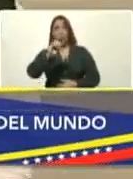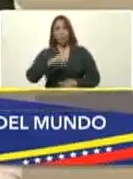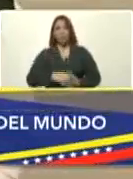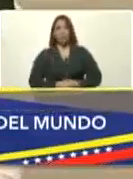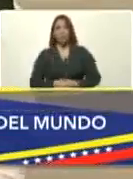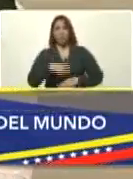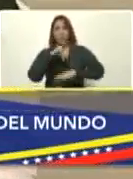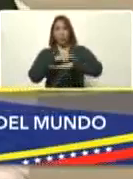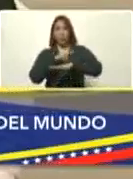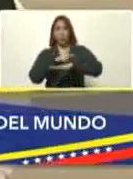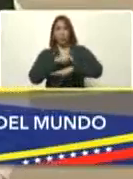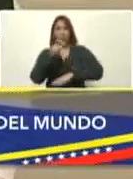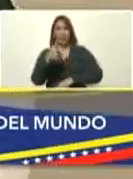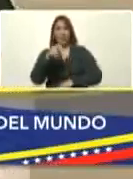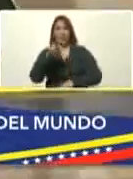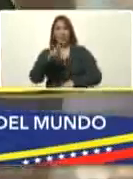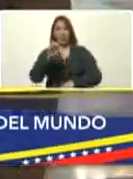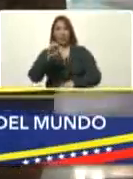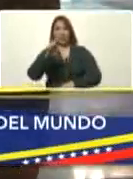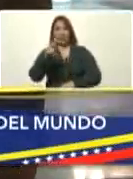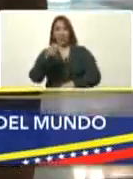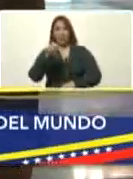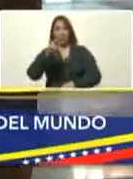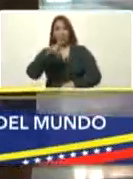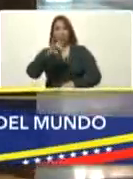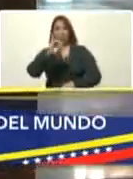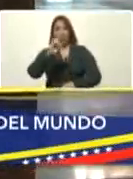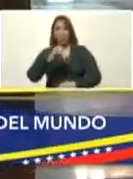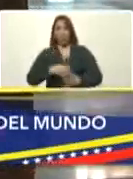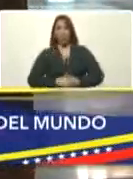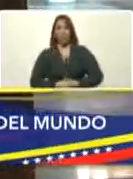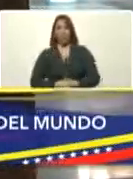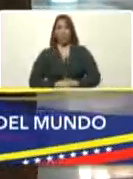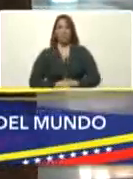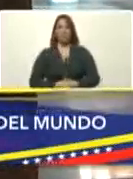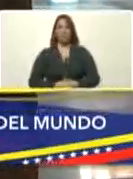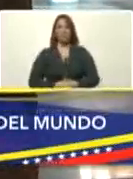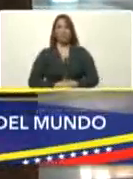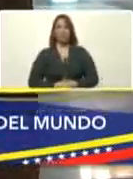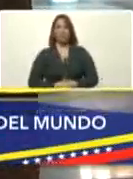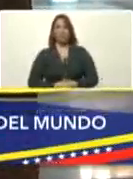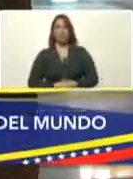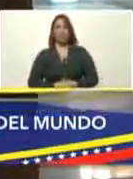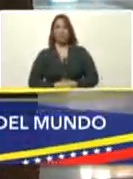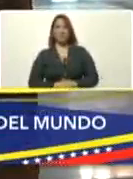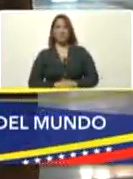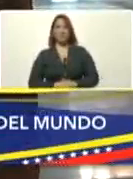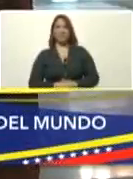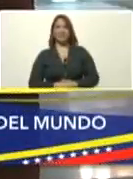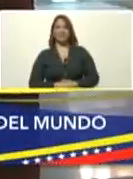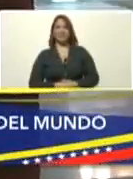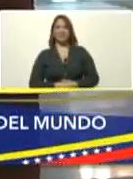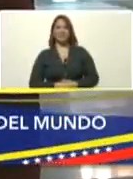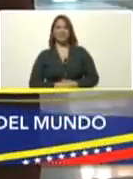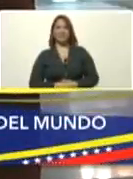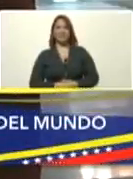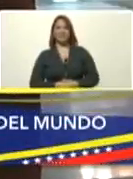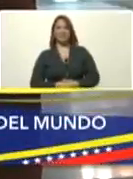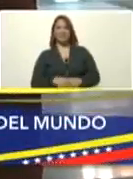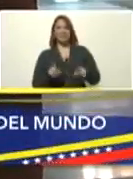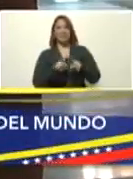doctor Gregorio, Gregorovich, Gregorovich, estamos en la época de Rusia,